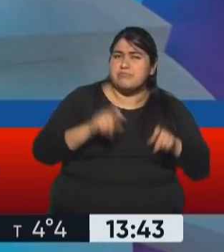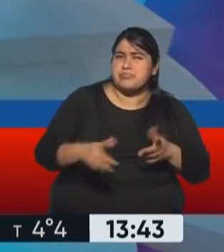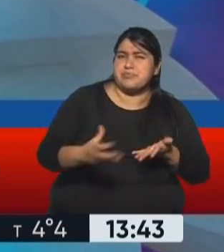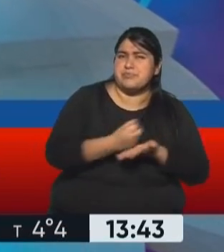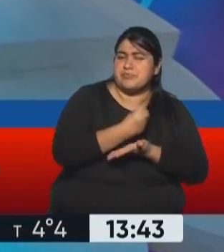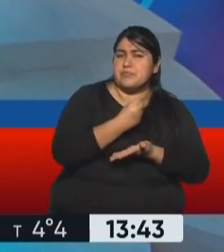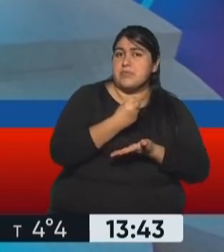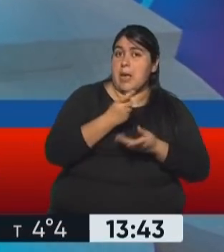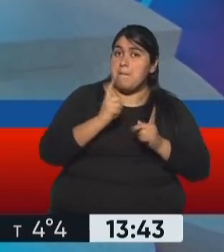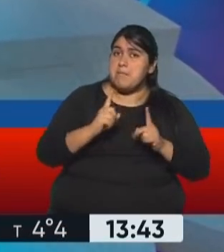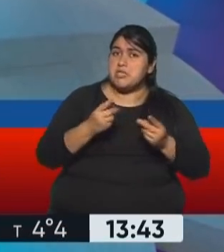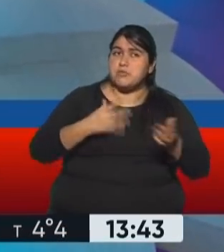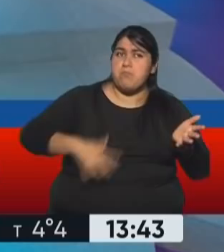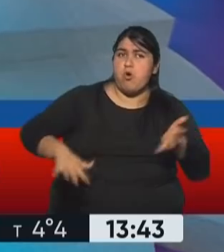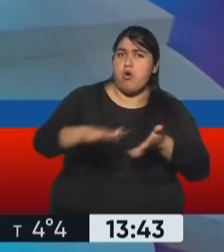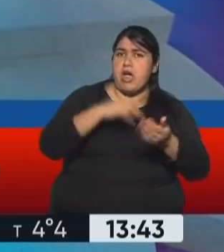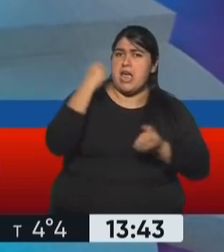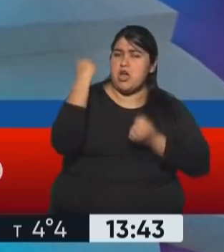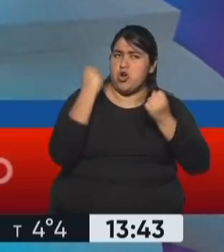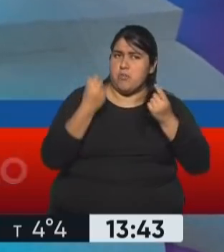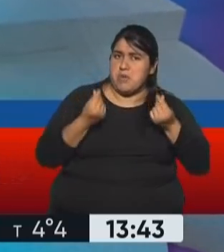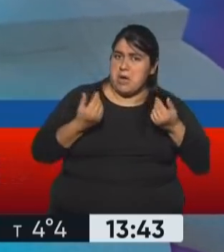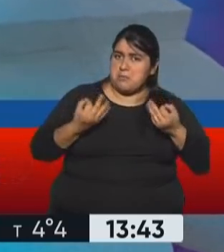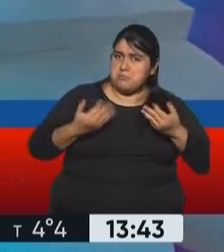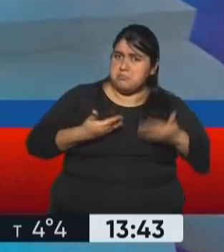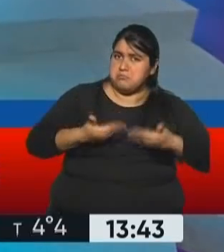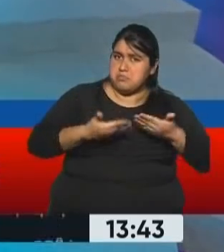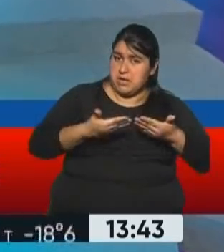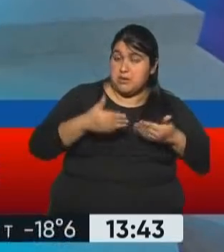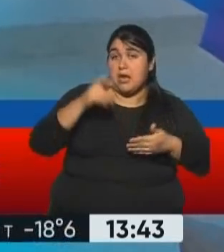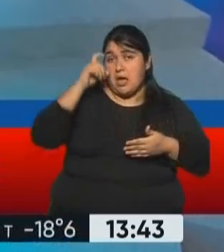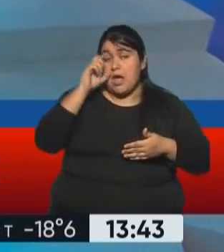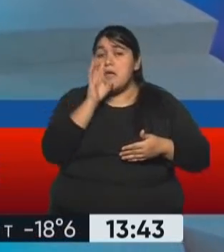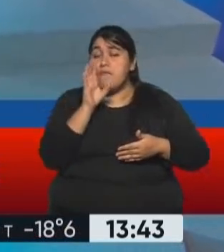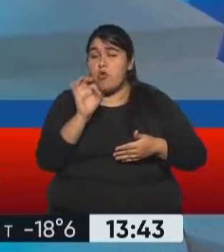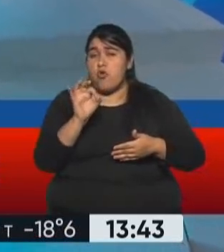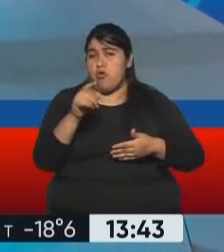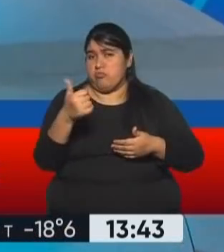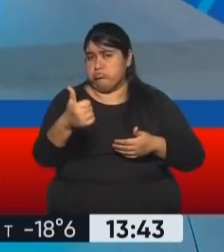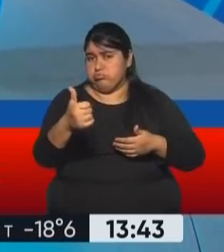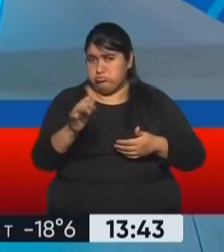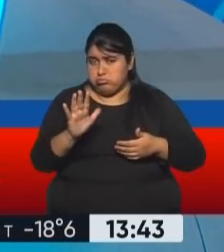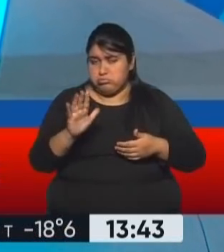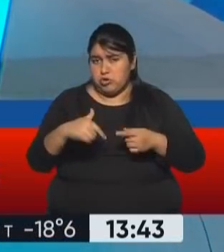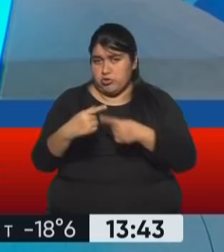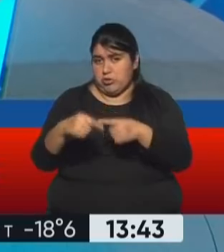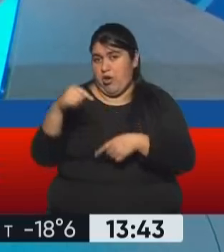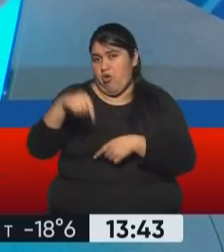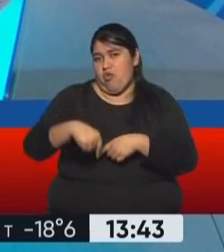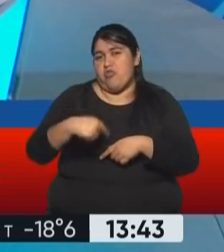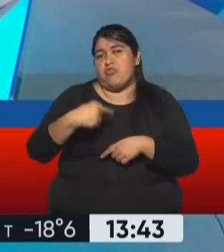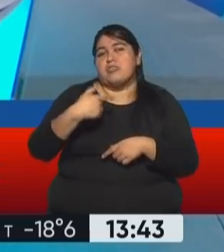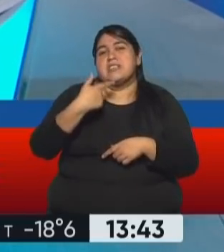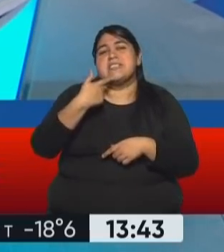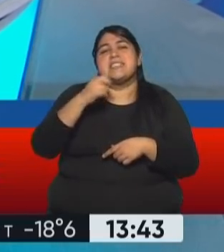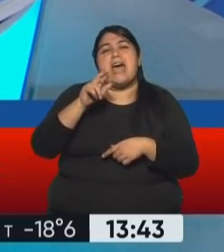preservando la estabilidad macroeconómica que Perú tiene desde hace tanto tiempo? Porque digo, Evo pudo hacer eso, ¿no? De hecho, el arquitecto fue Luis Arce, hoy presidente de